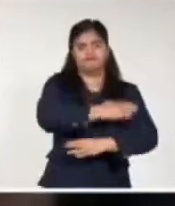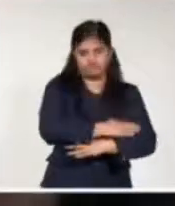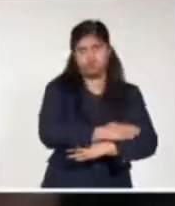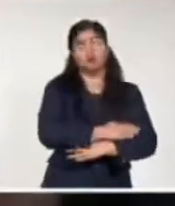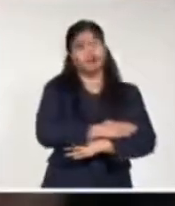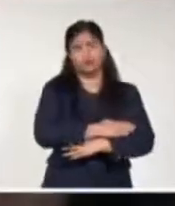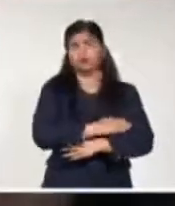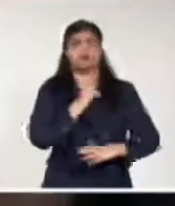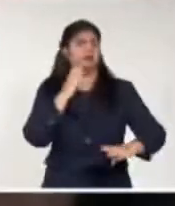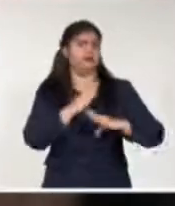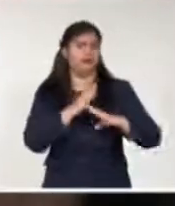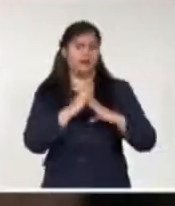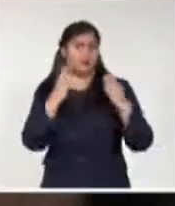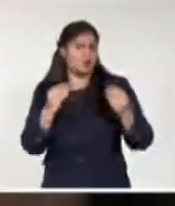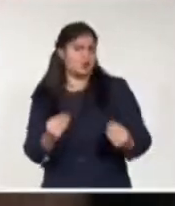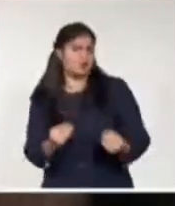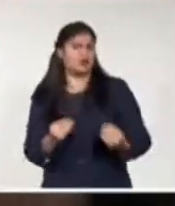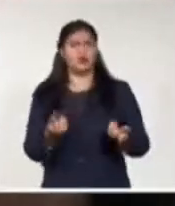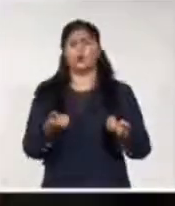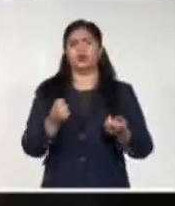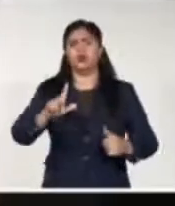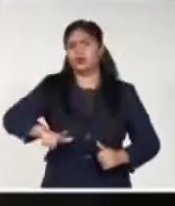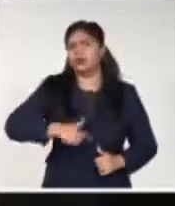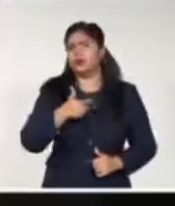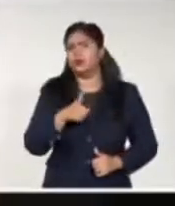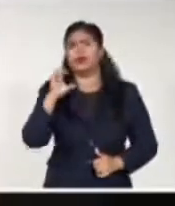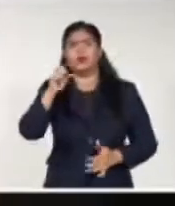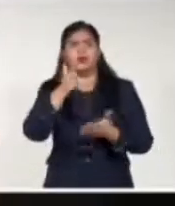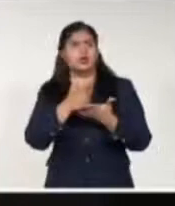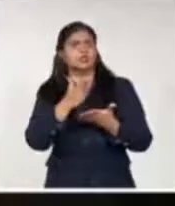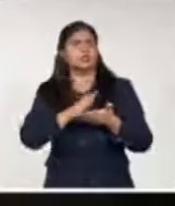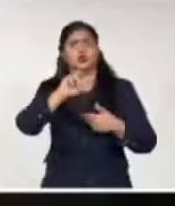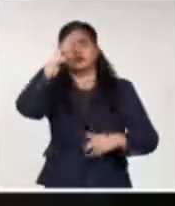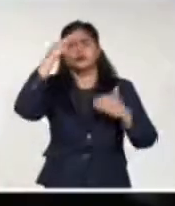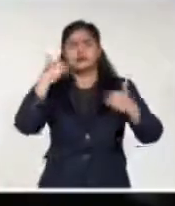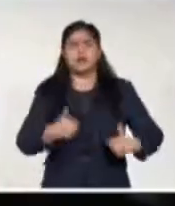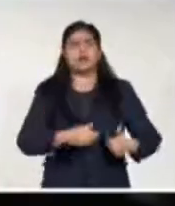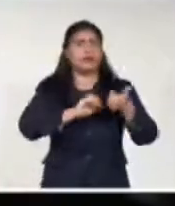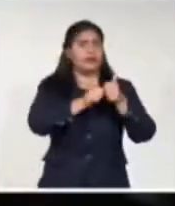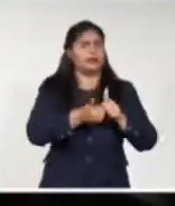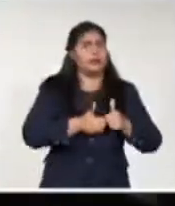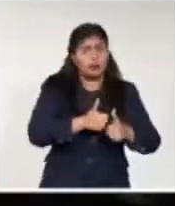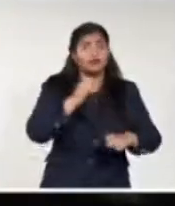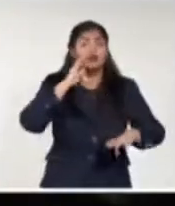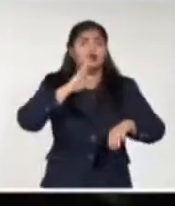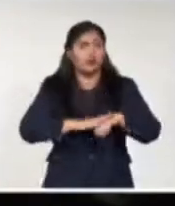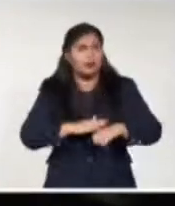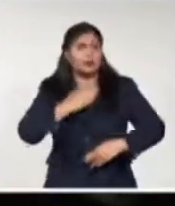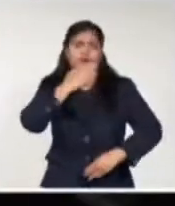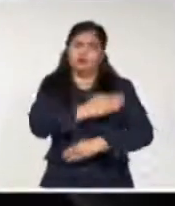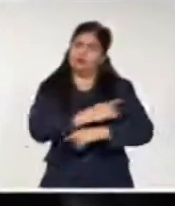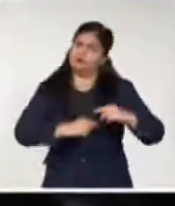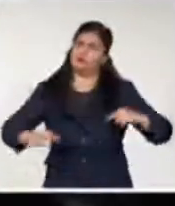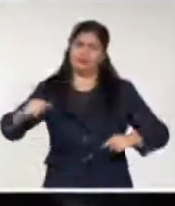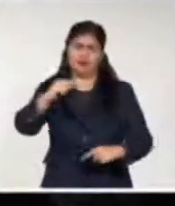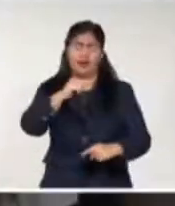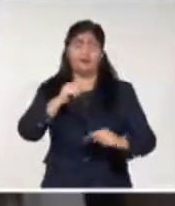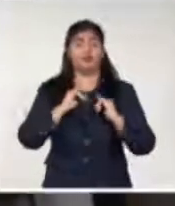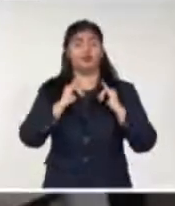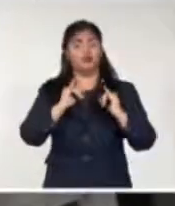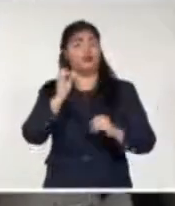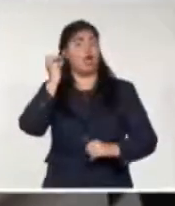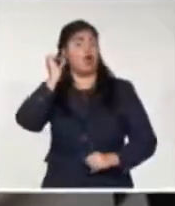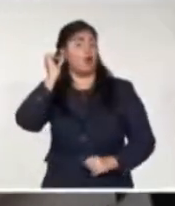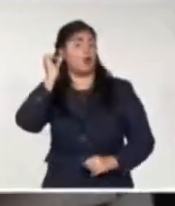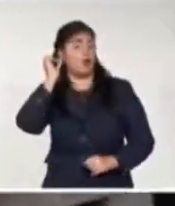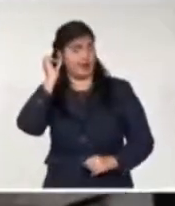turismo y recuperar el sistema electroenergético nacional fueron las prioridades que la también máster en economía señaló